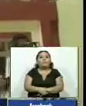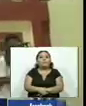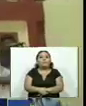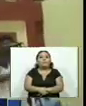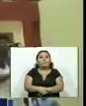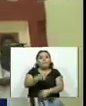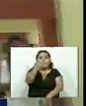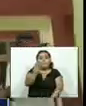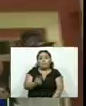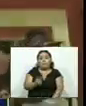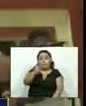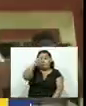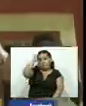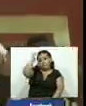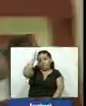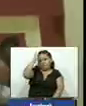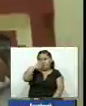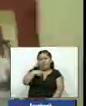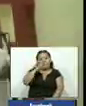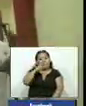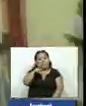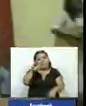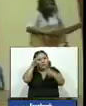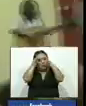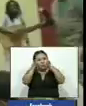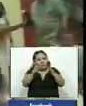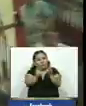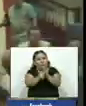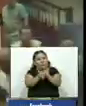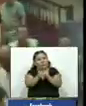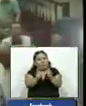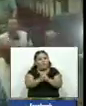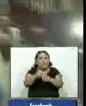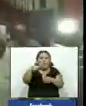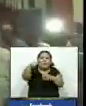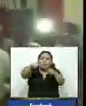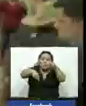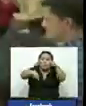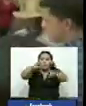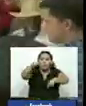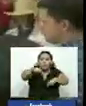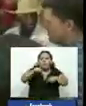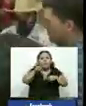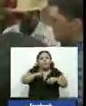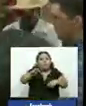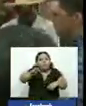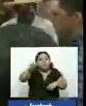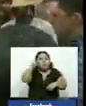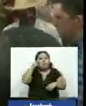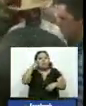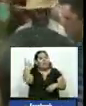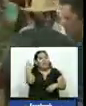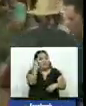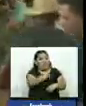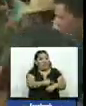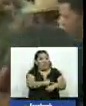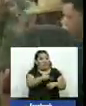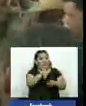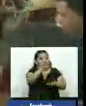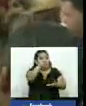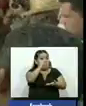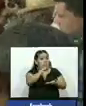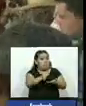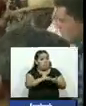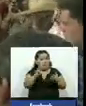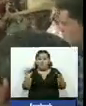Trump ha tomado medidas que afectan el turismo y el petróleo a Cuba en busca de forzar a la isla a una reducción de